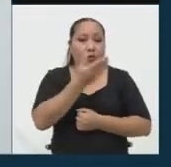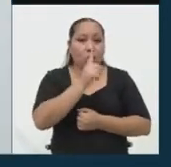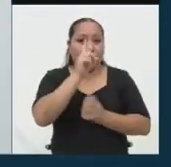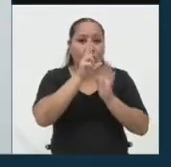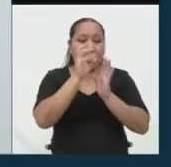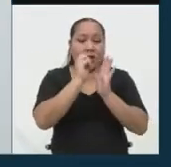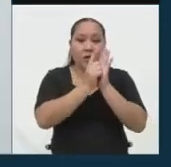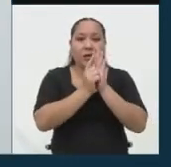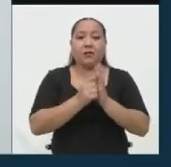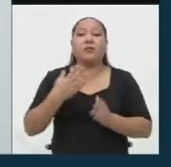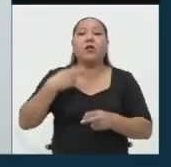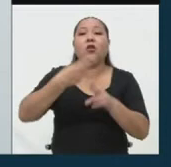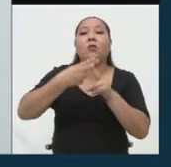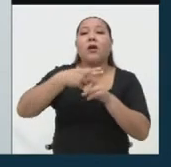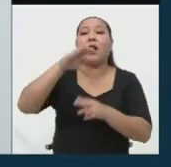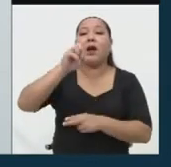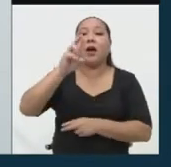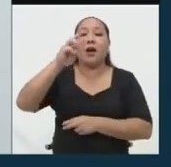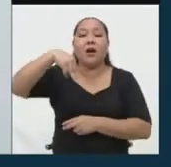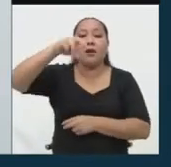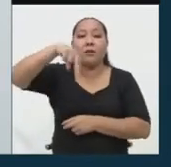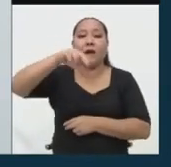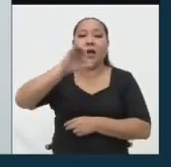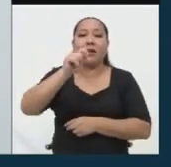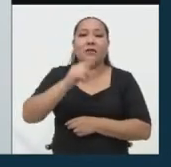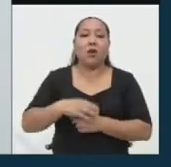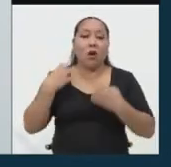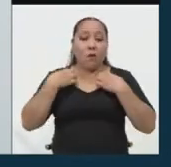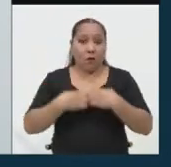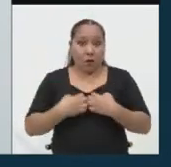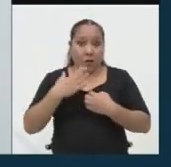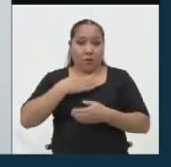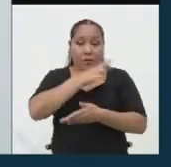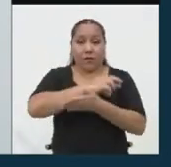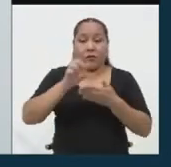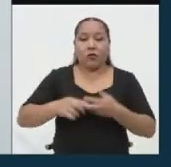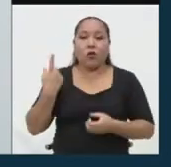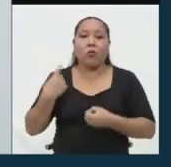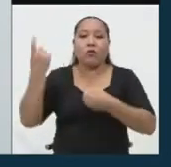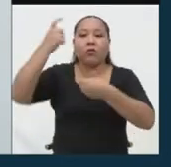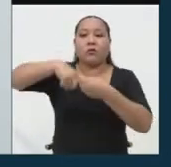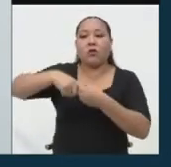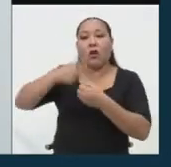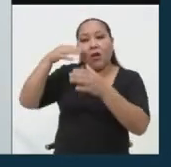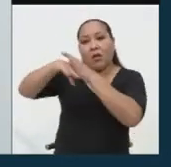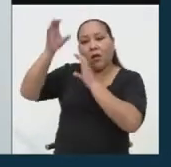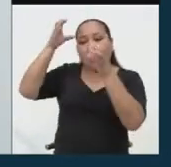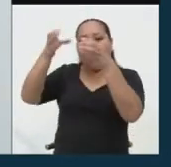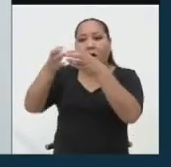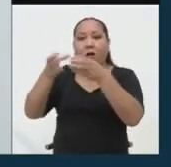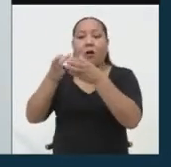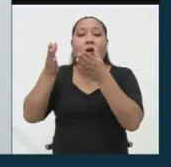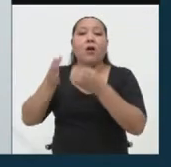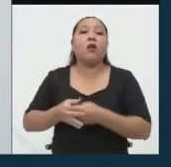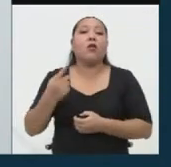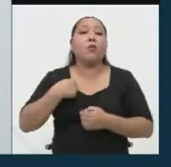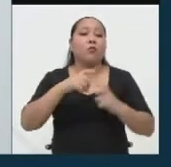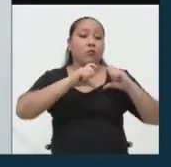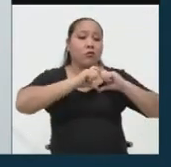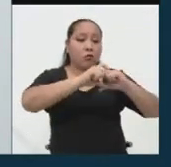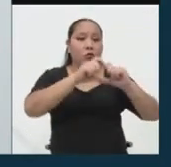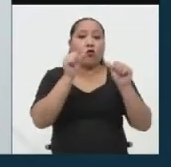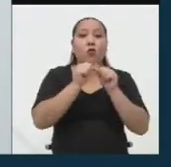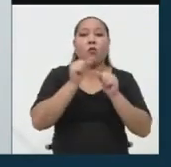Mi nombre es Carmen Castillo, abogada de profesión. Estoy participando para el Congreso con el Partido Democrático Somos Perú con el número